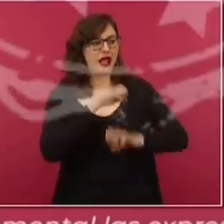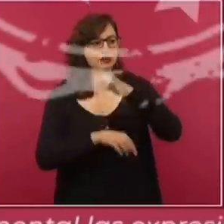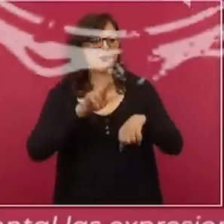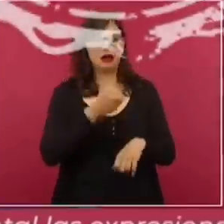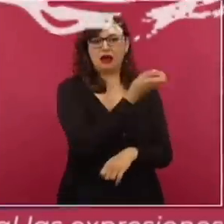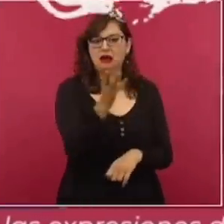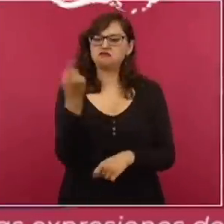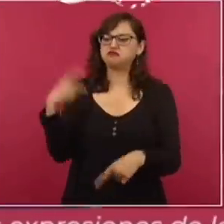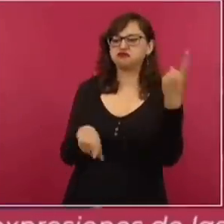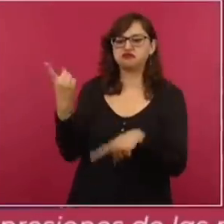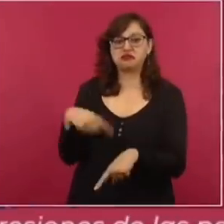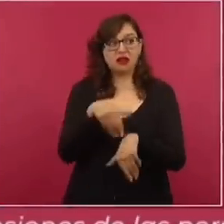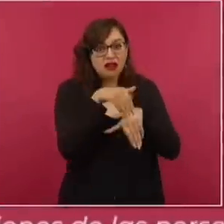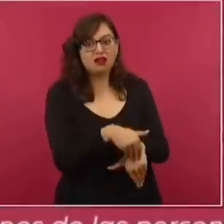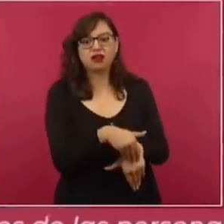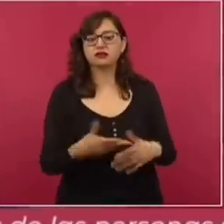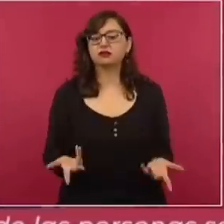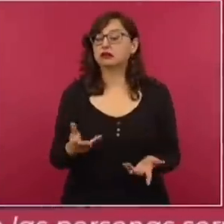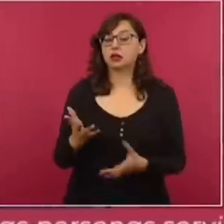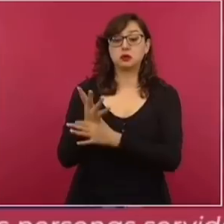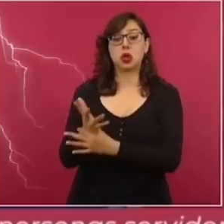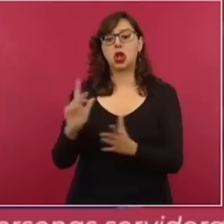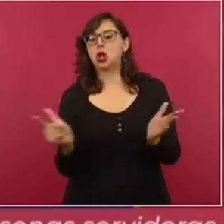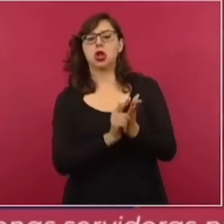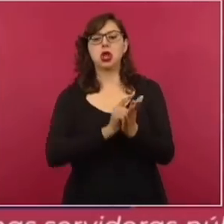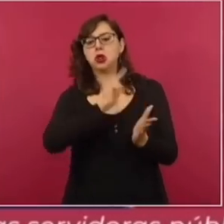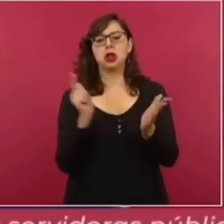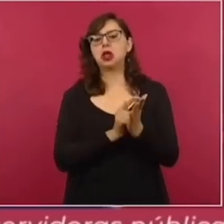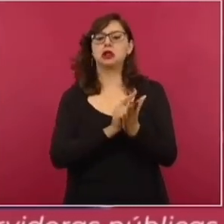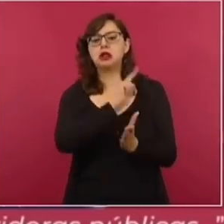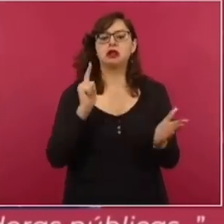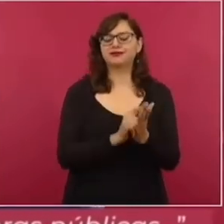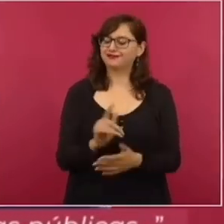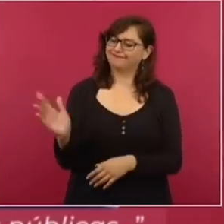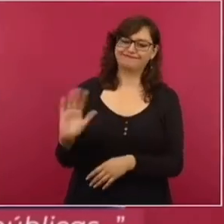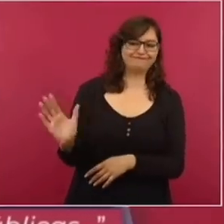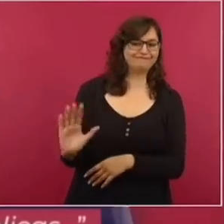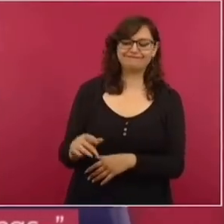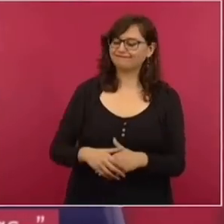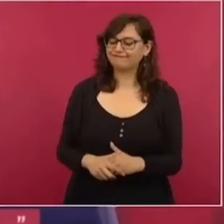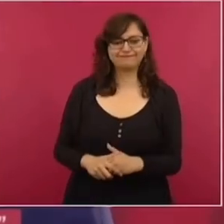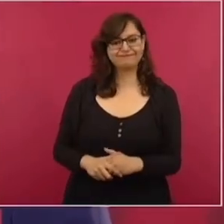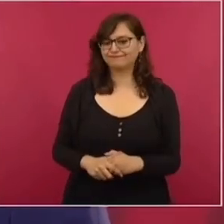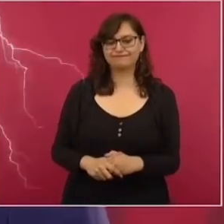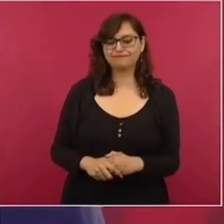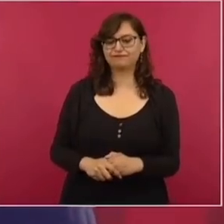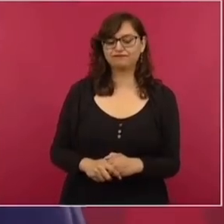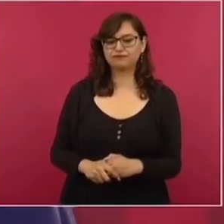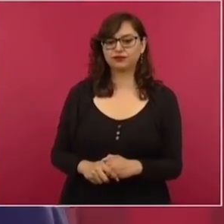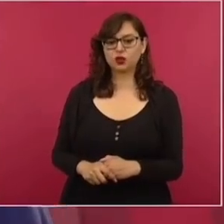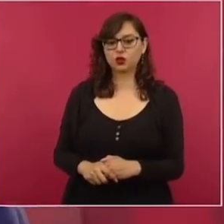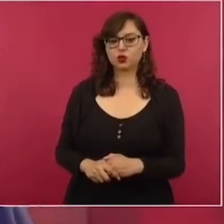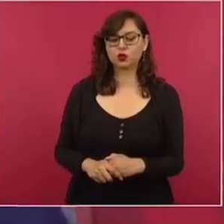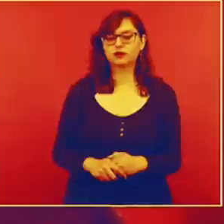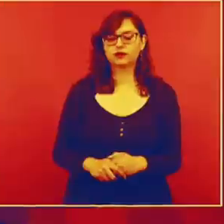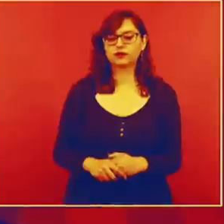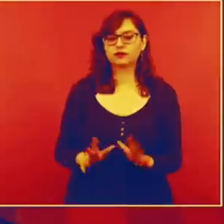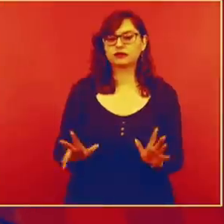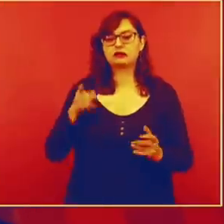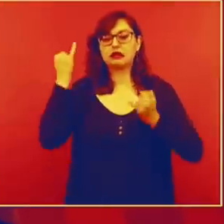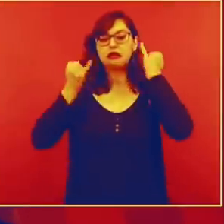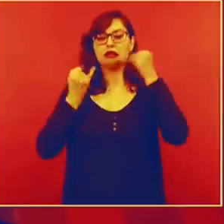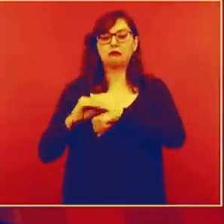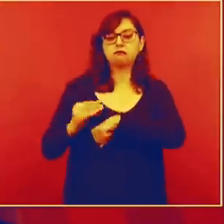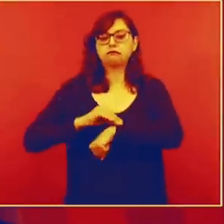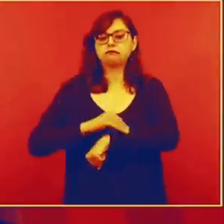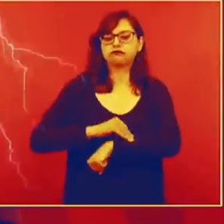Y que no me vengan a mí de que la ley es la ley, no me vengan con ese cuento